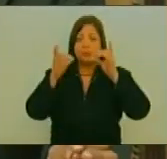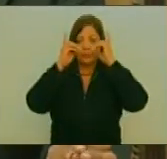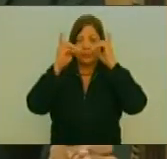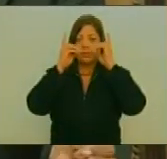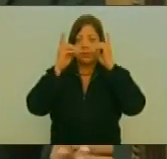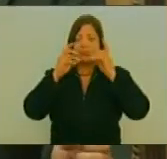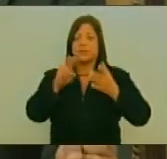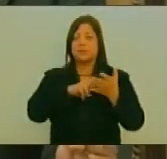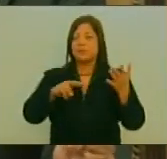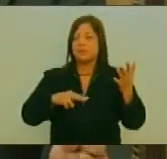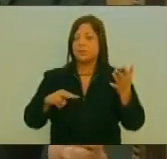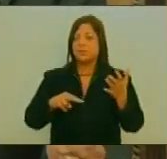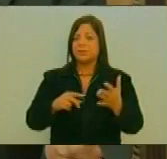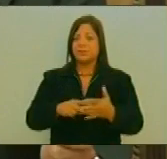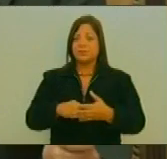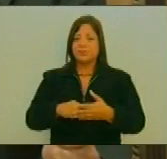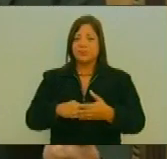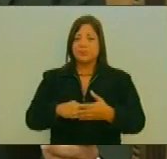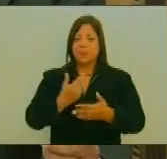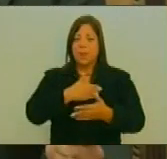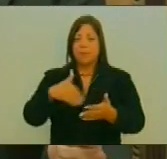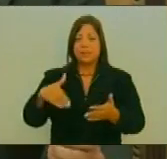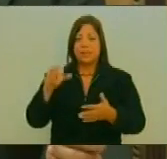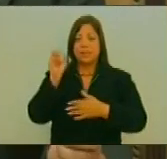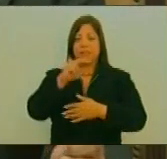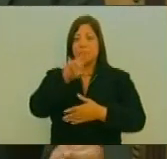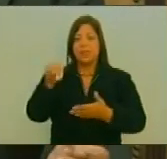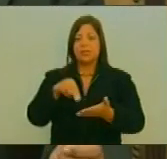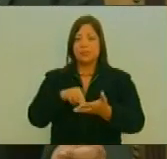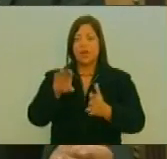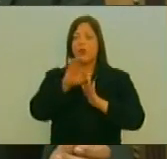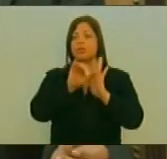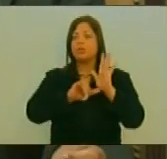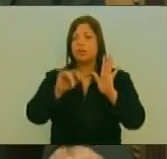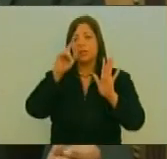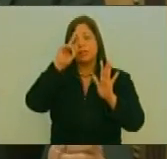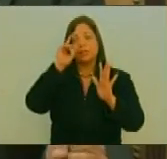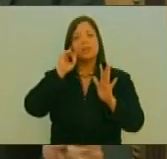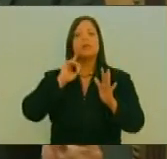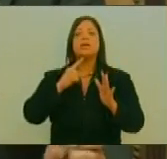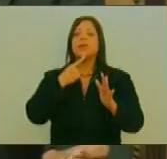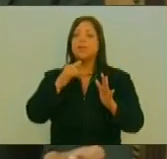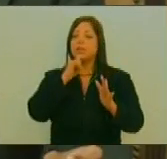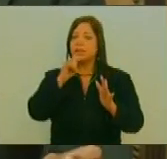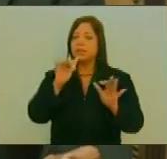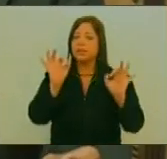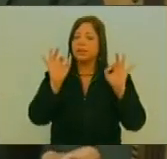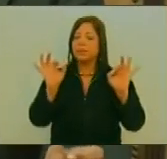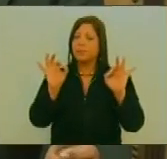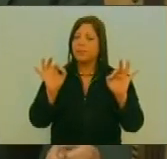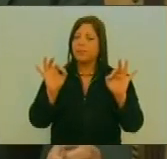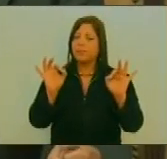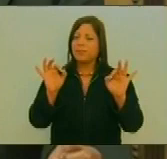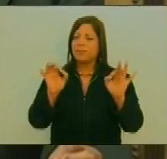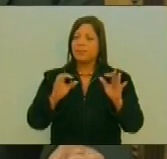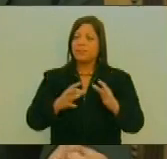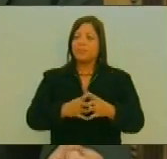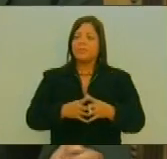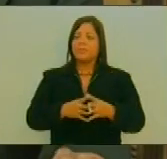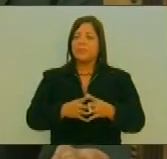Rodríguez Gómez Presidenta De la Asamblea Nacional Constituyente Su despacho De mi especial Consideración